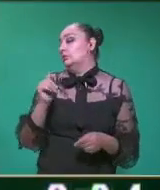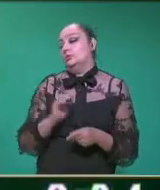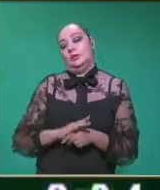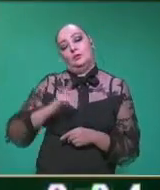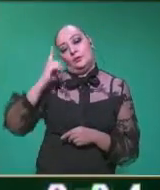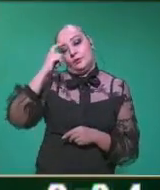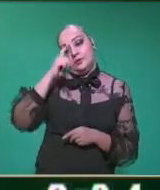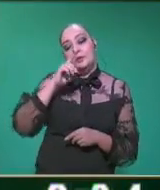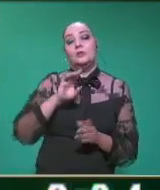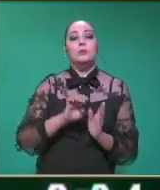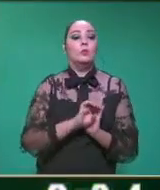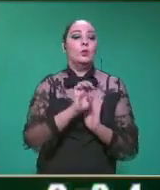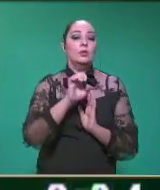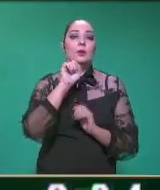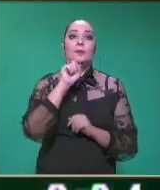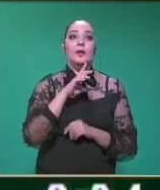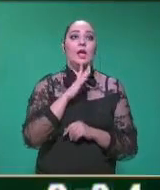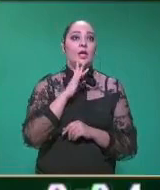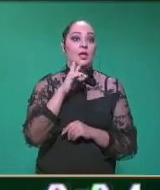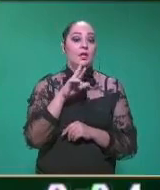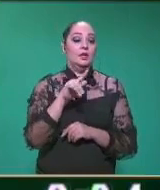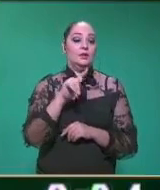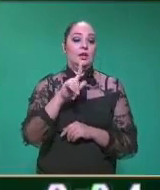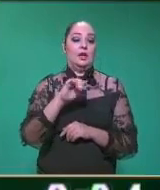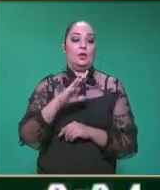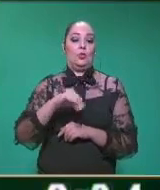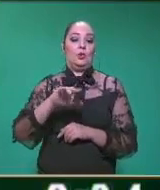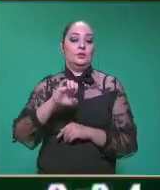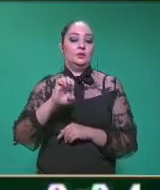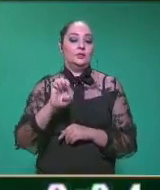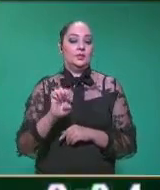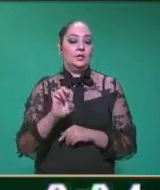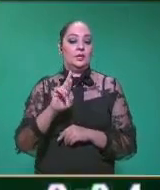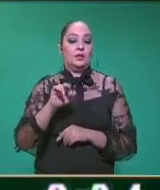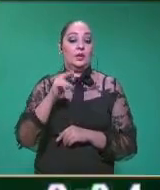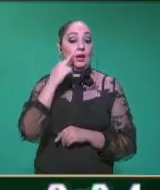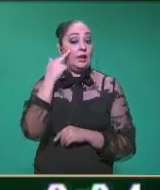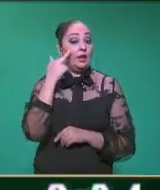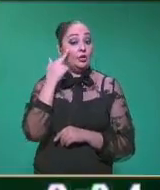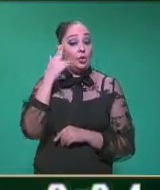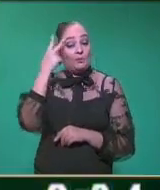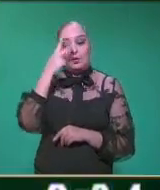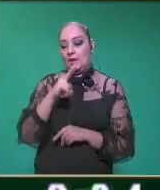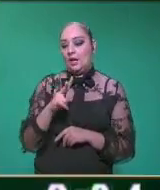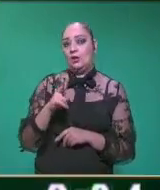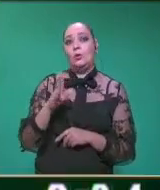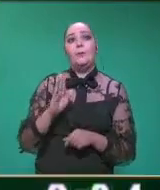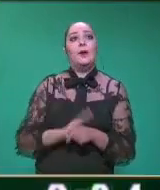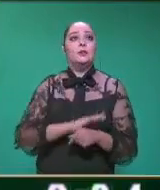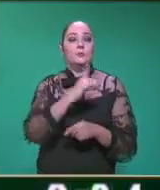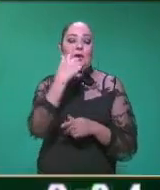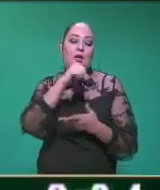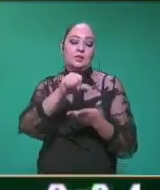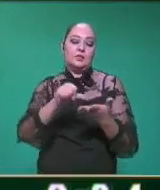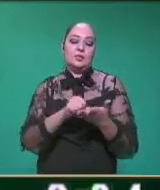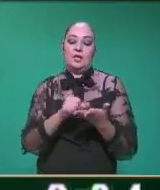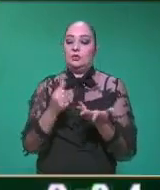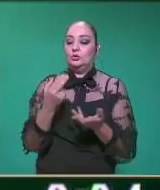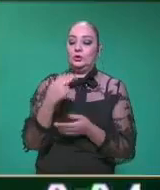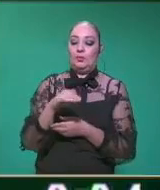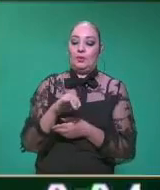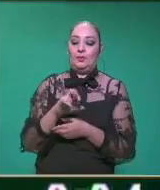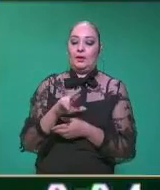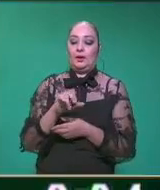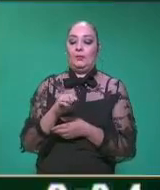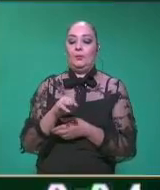Por ejemplo, tenemos también el tlacuache ratón mexicano, que se encuentra más, o un poquito más del centro, al sur del país, que es la marmosa mexicana,